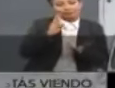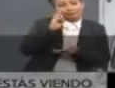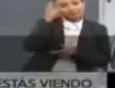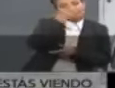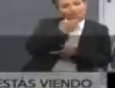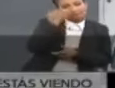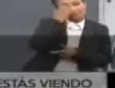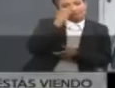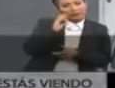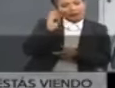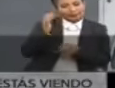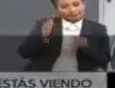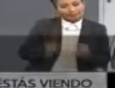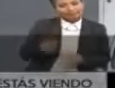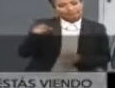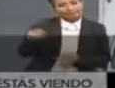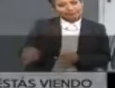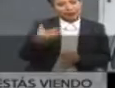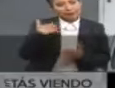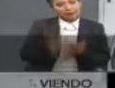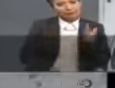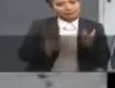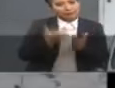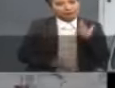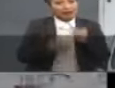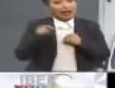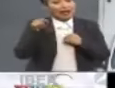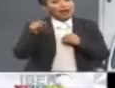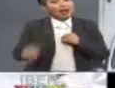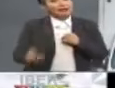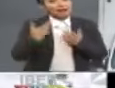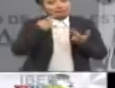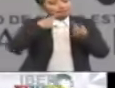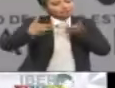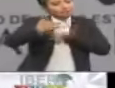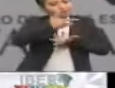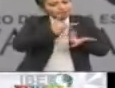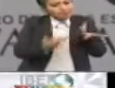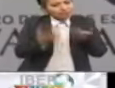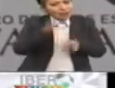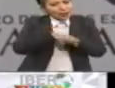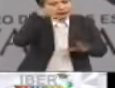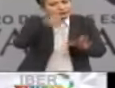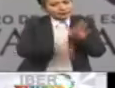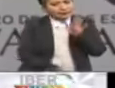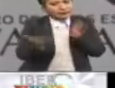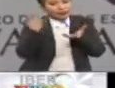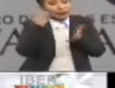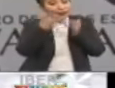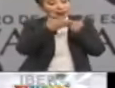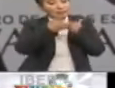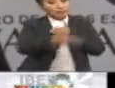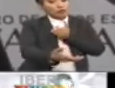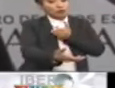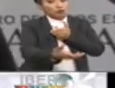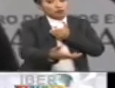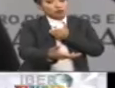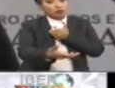una falta de discusión de largo plazo